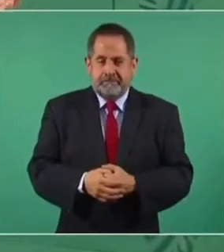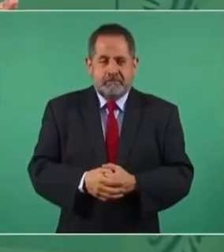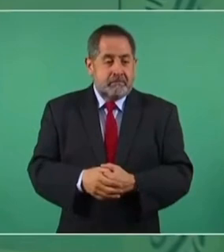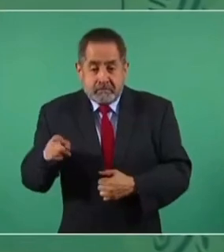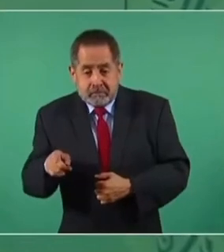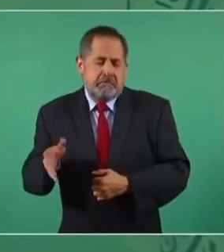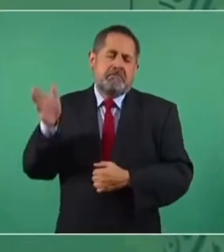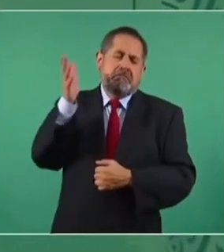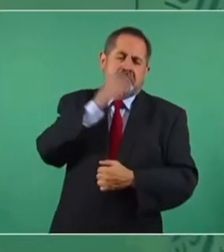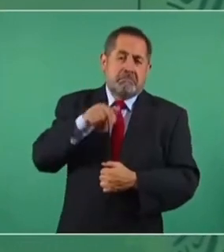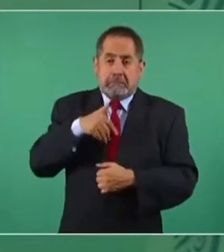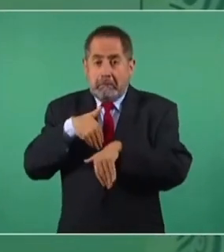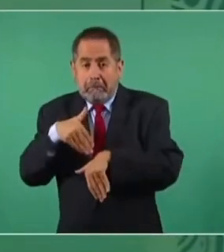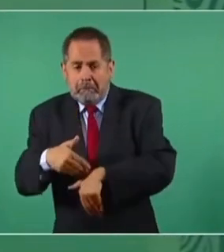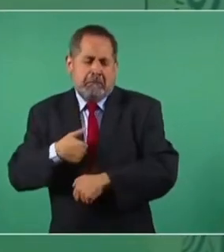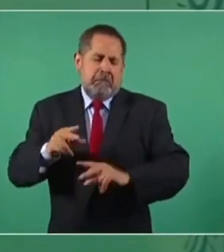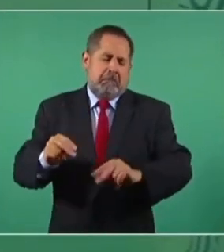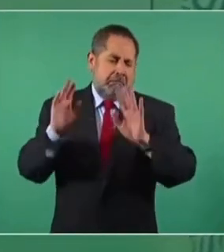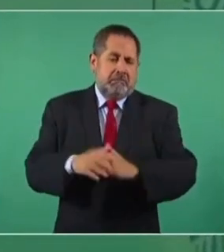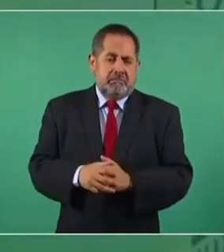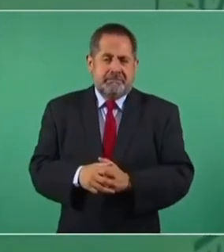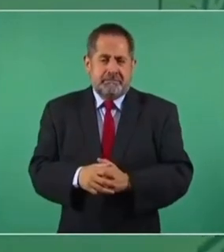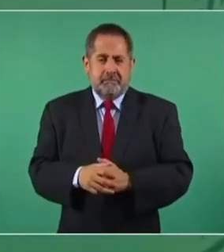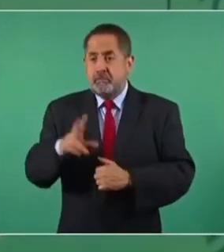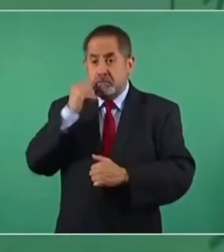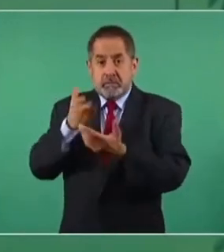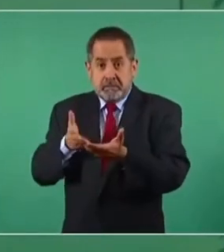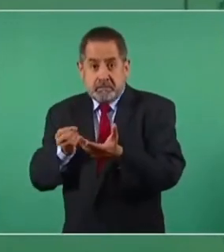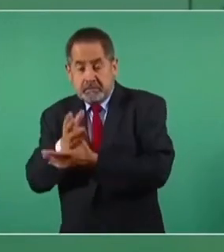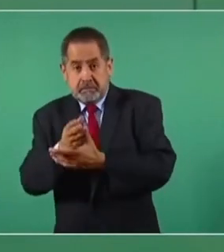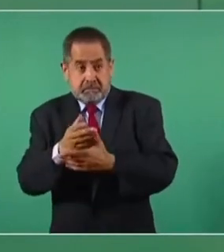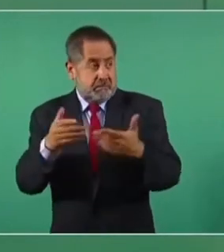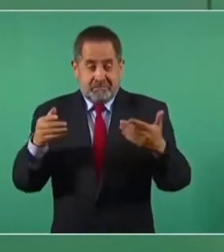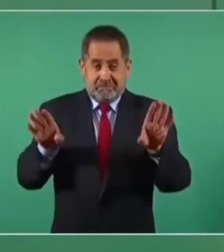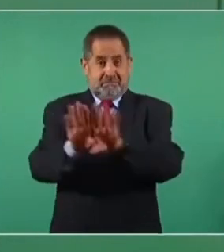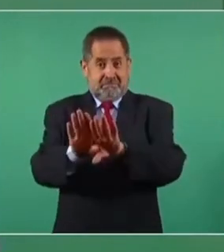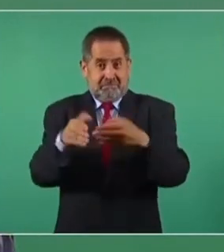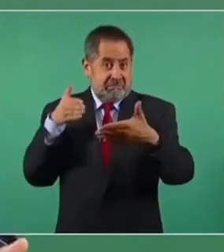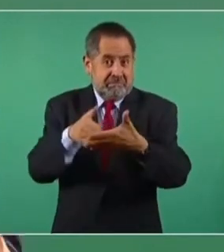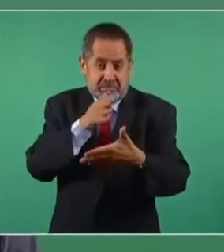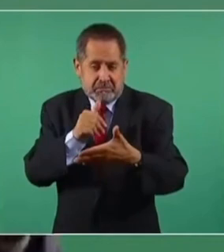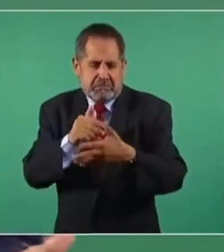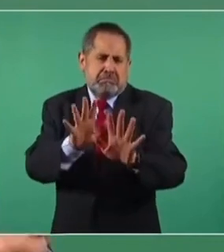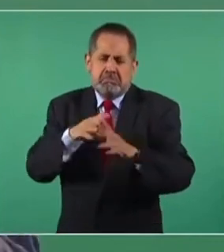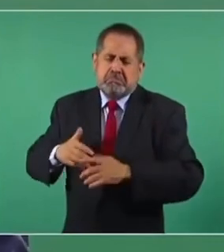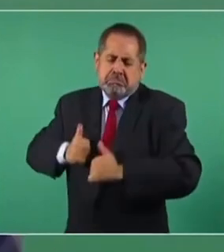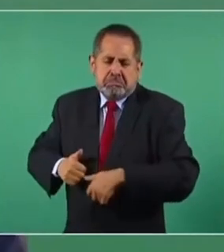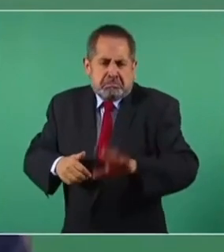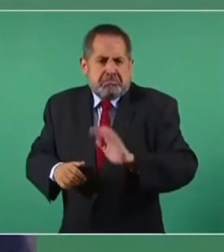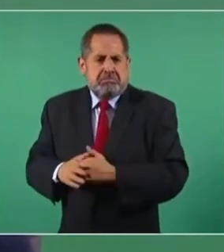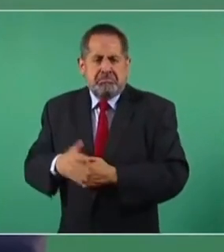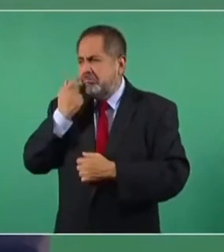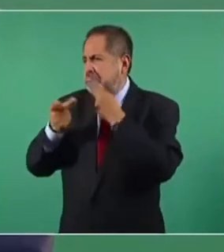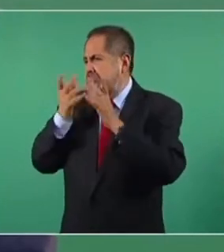pues me quedo ahí, no me quieren dejar pasar, pues aquí me quedo, yo también quiero protestar,